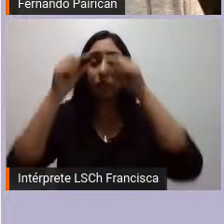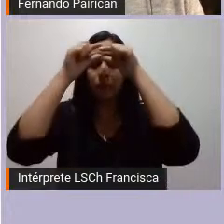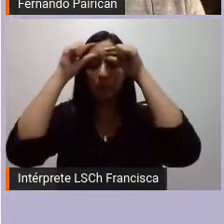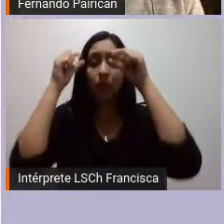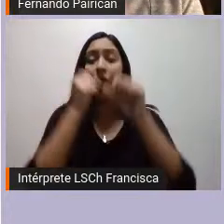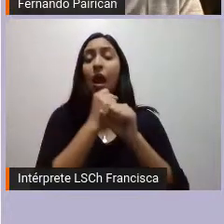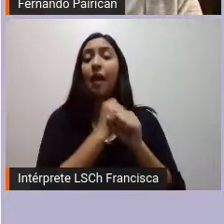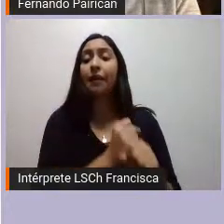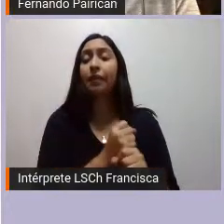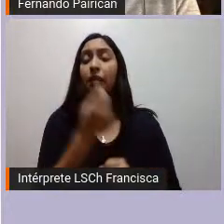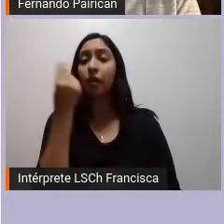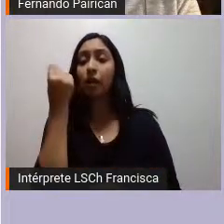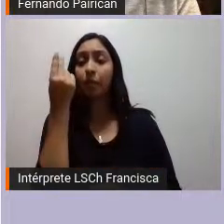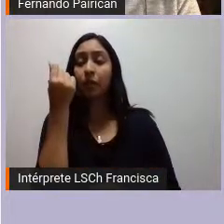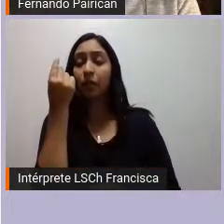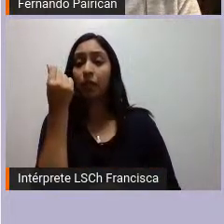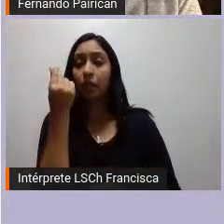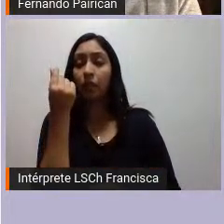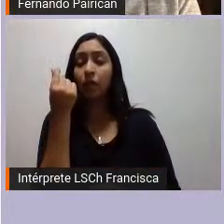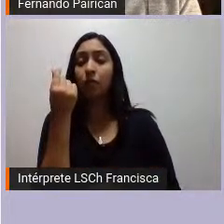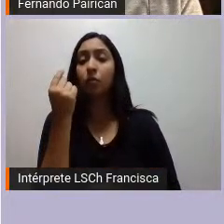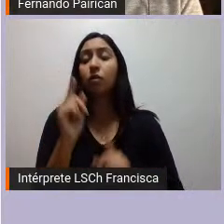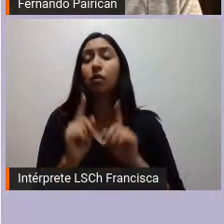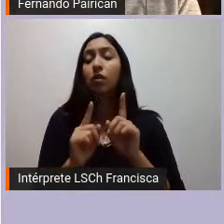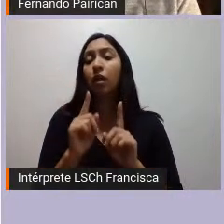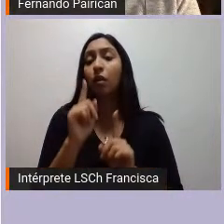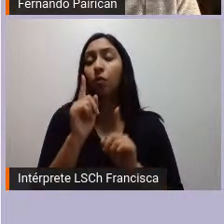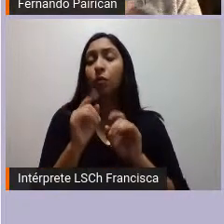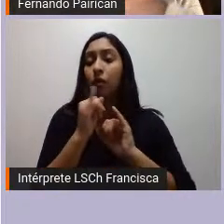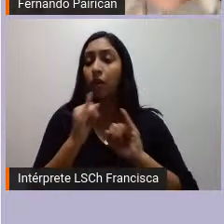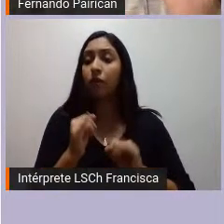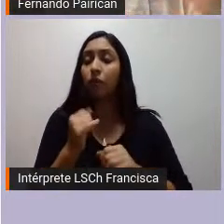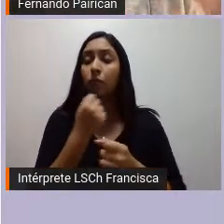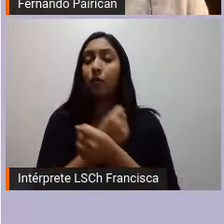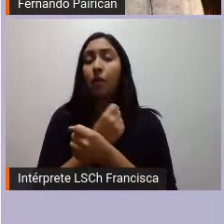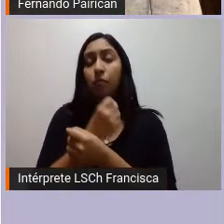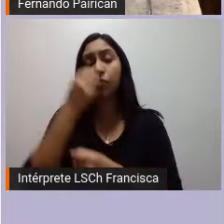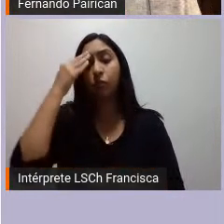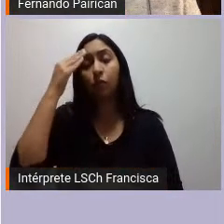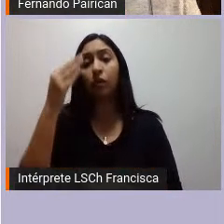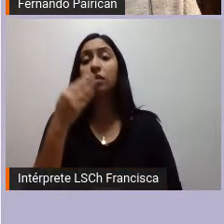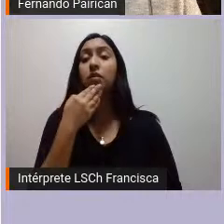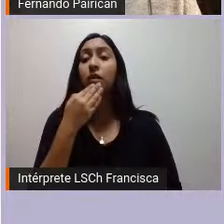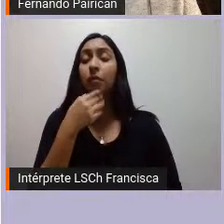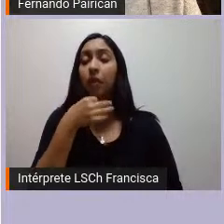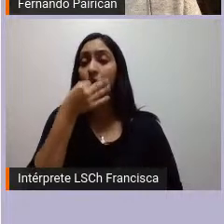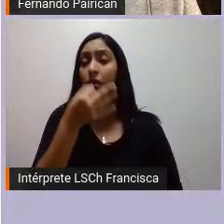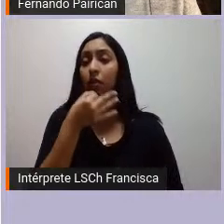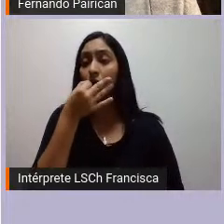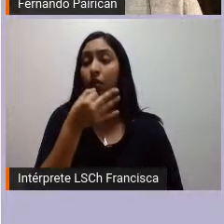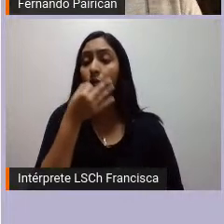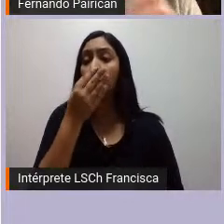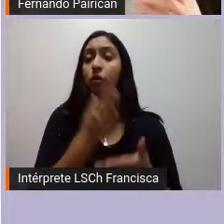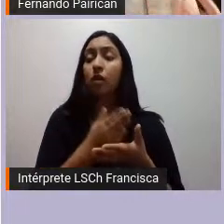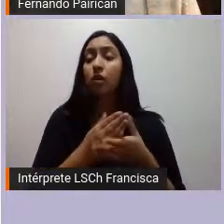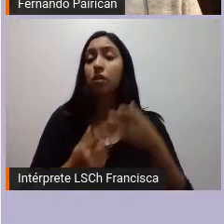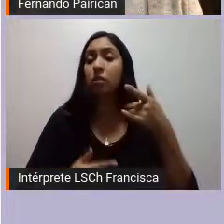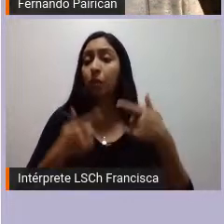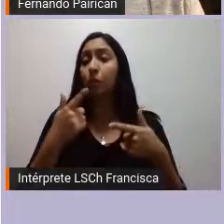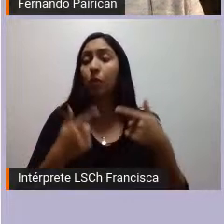porque de alguna manera esta policía y el discurso que ha emanado de la clase política de esos años